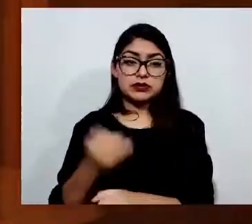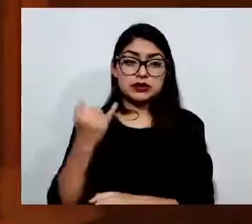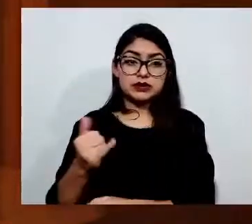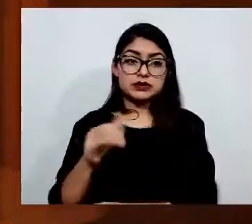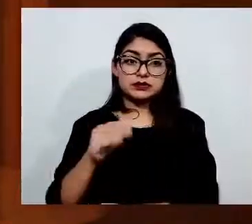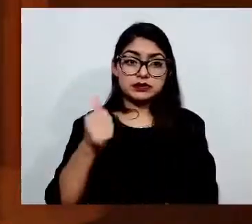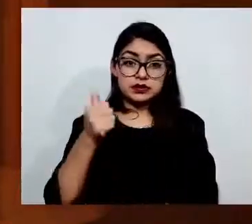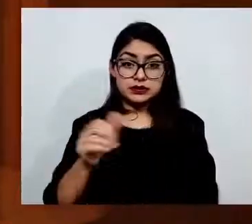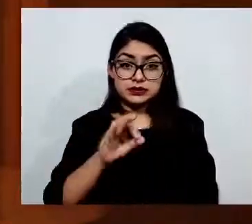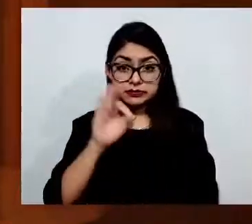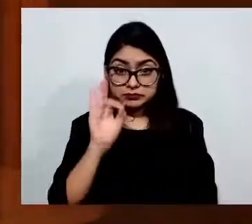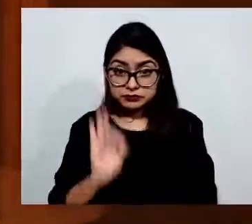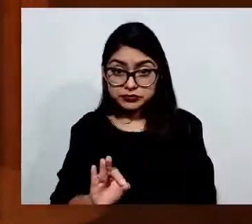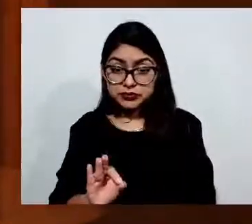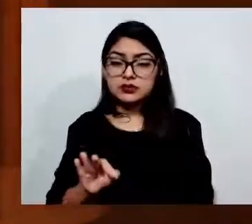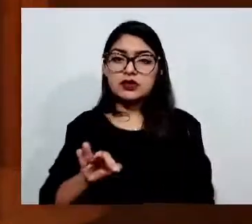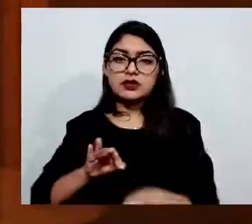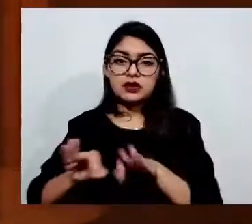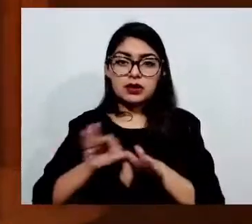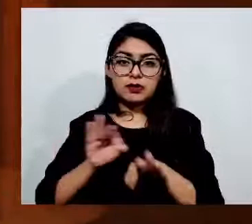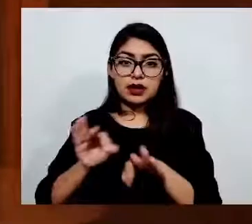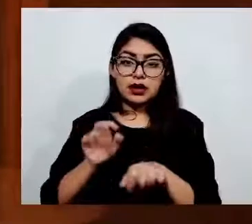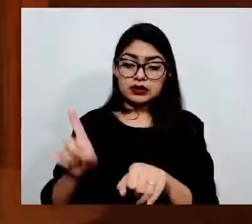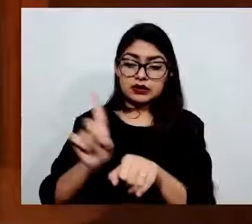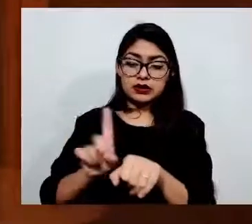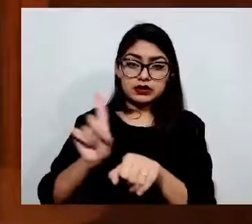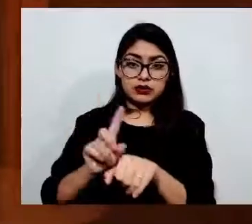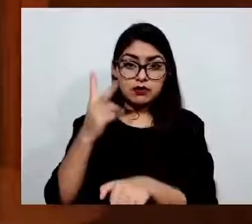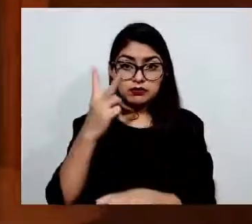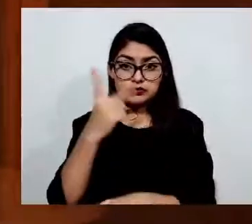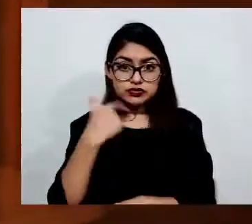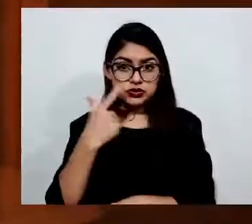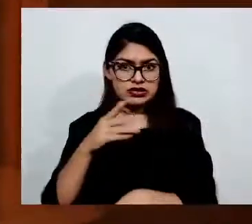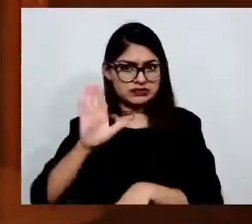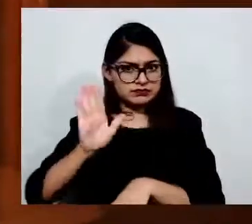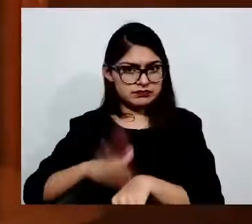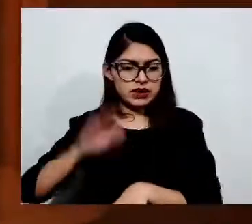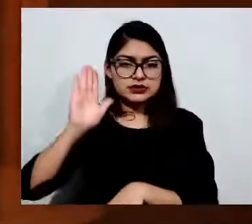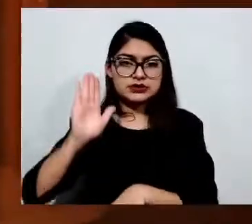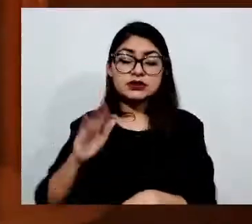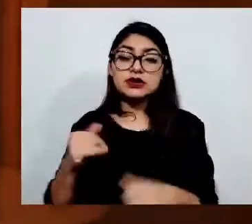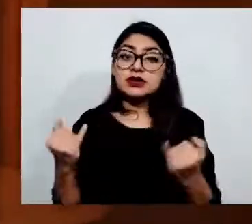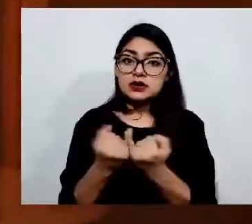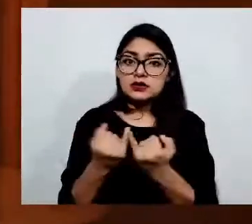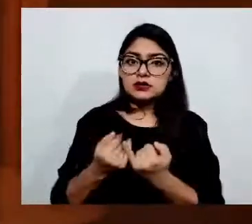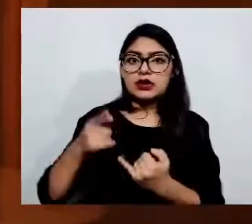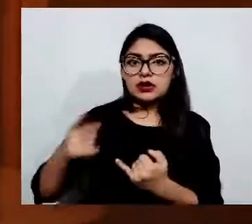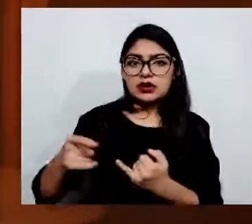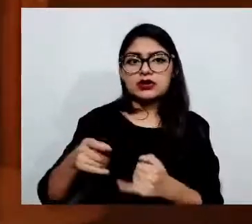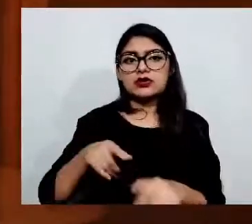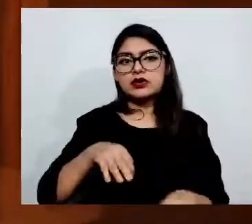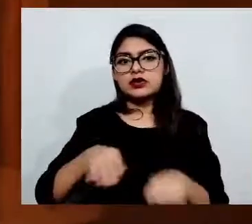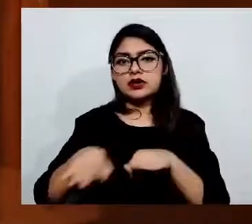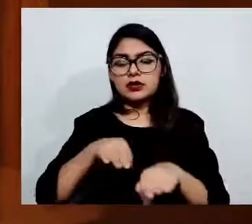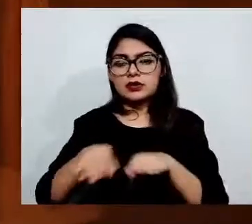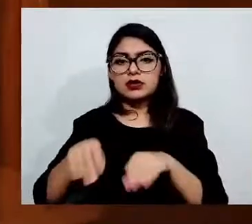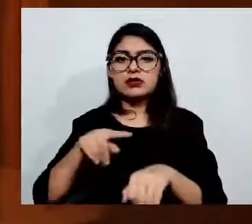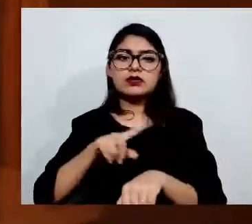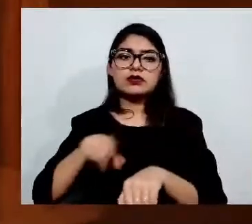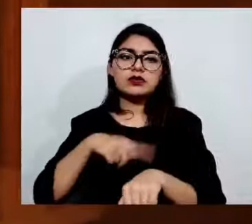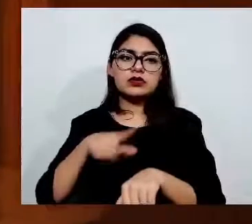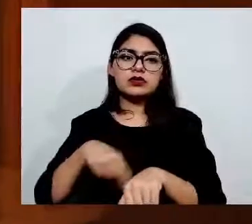Esto sin contar las horas que destina a las labores domésticas y de cuidados en su hogar.